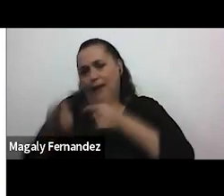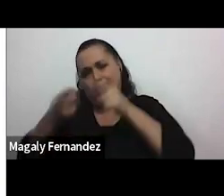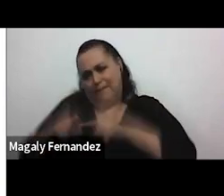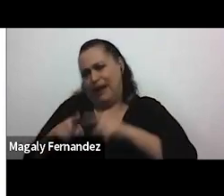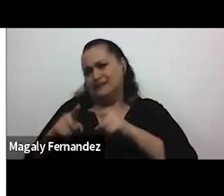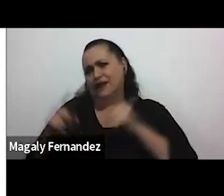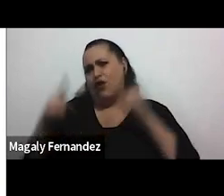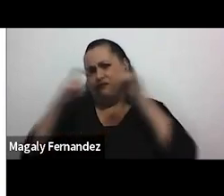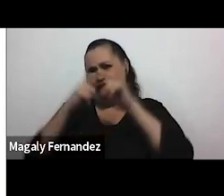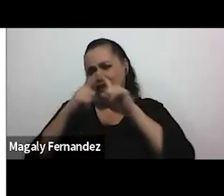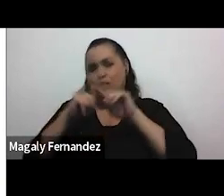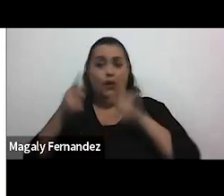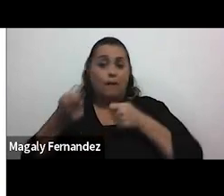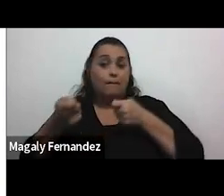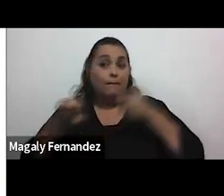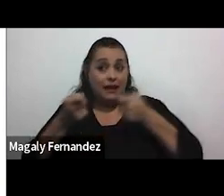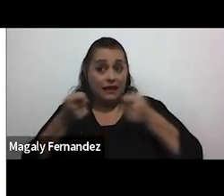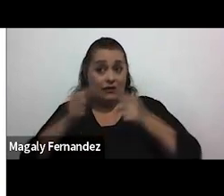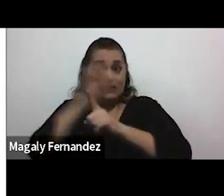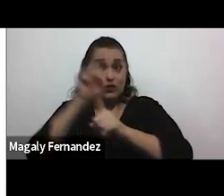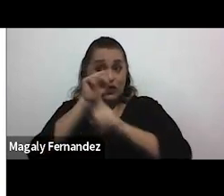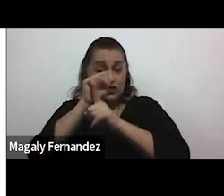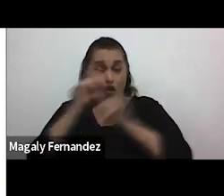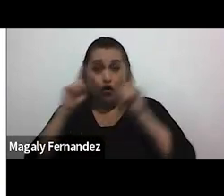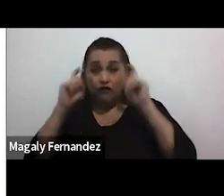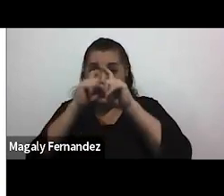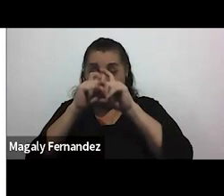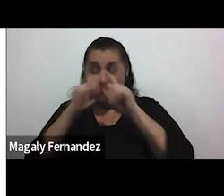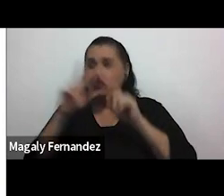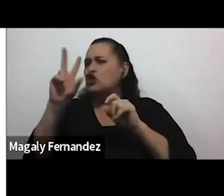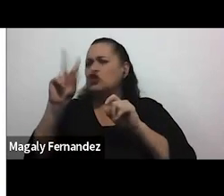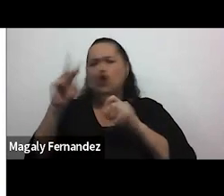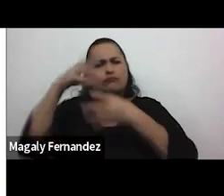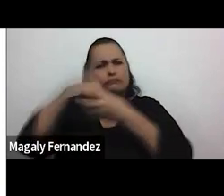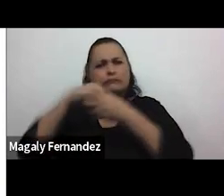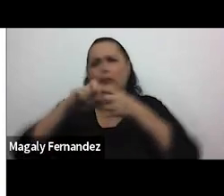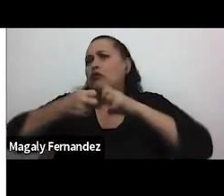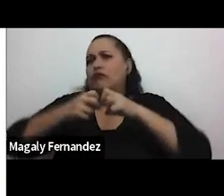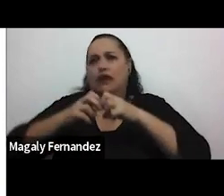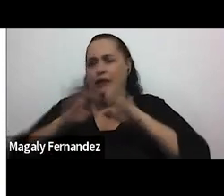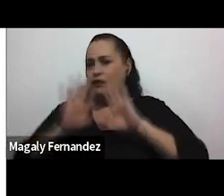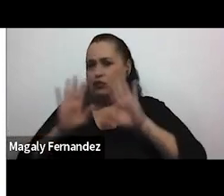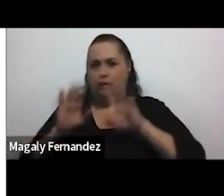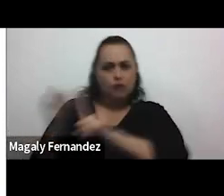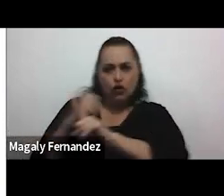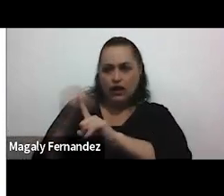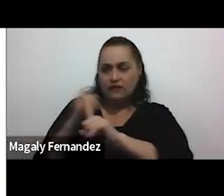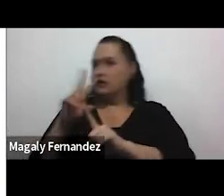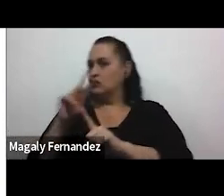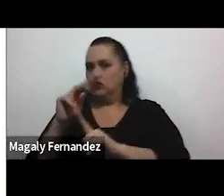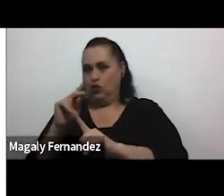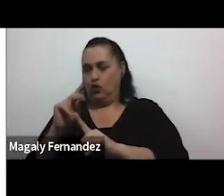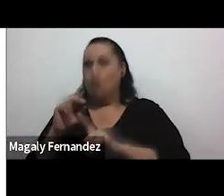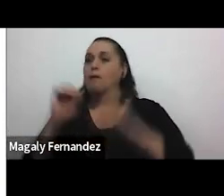entonces que ese manejo de las situaciones conflictivas no incurra en ejercer violencias por no tener un